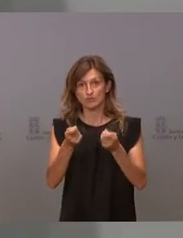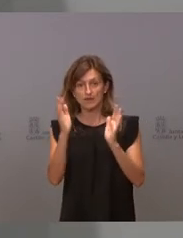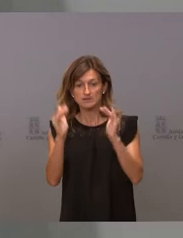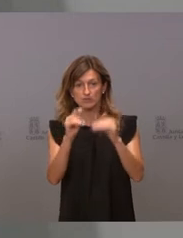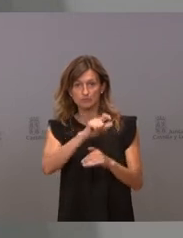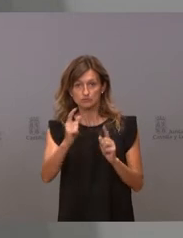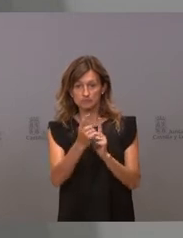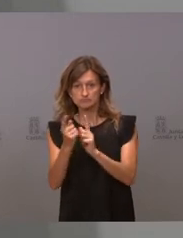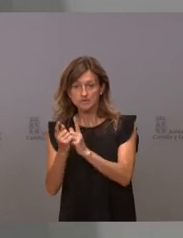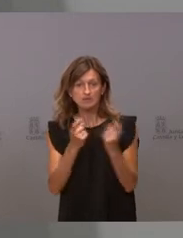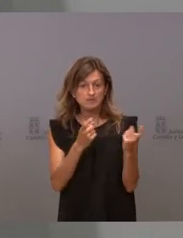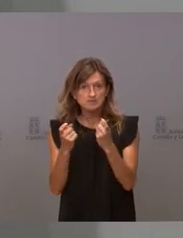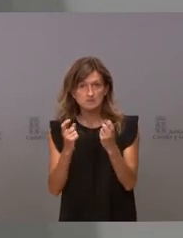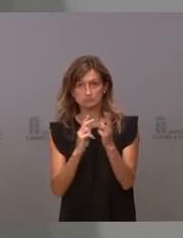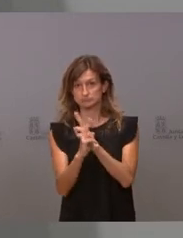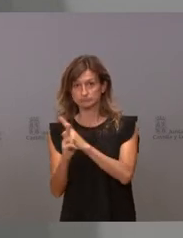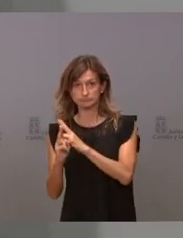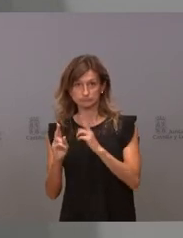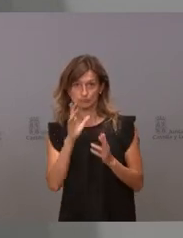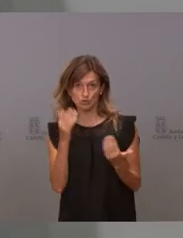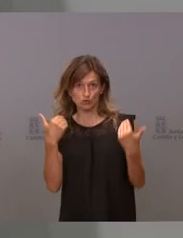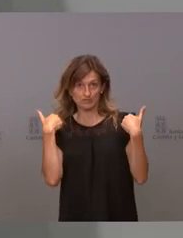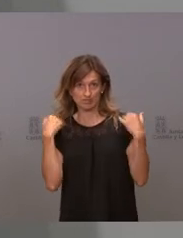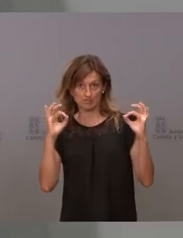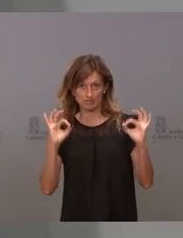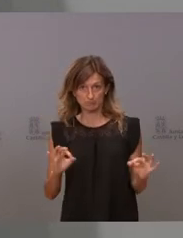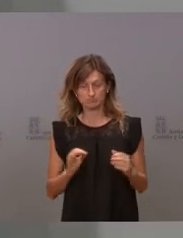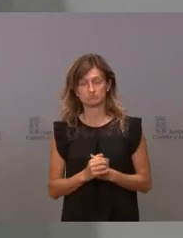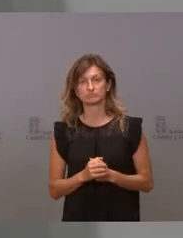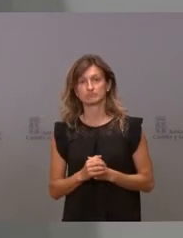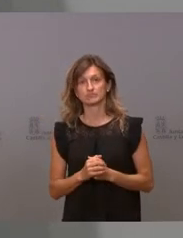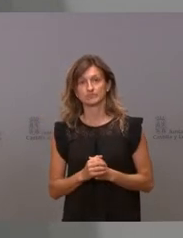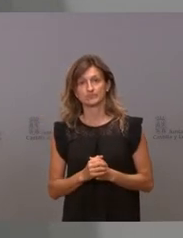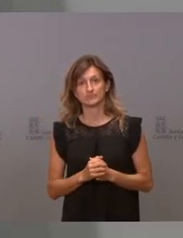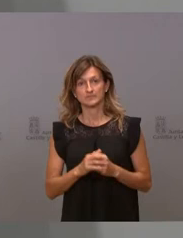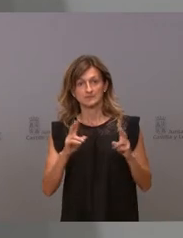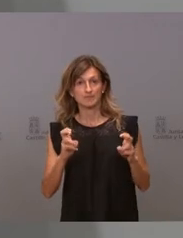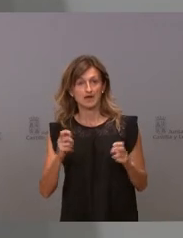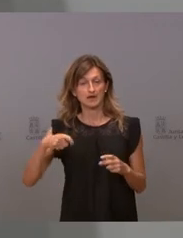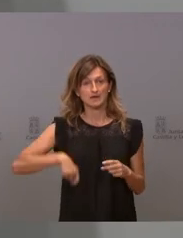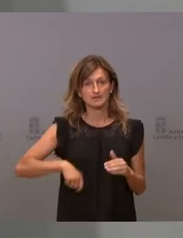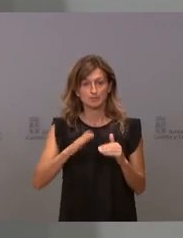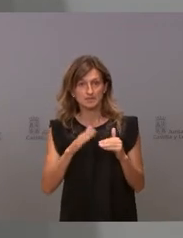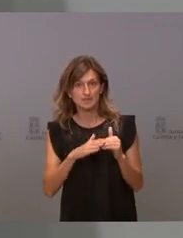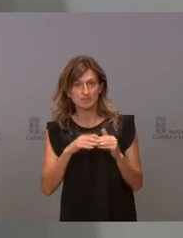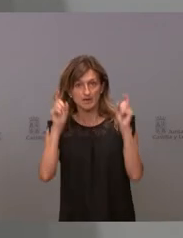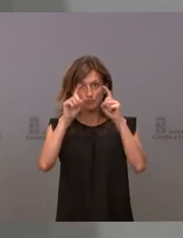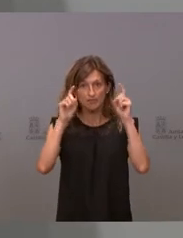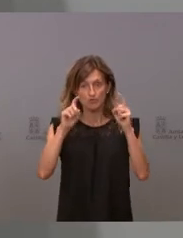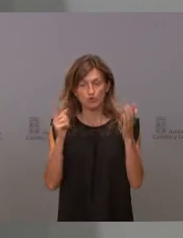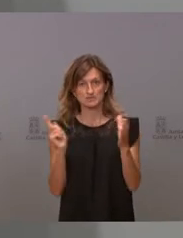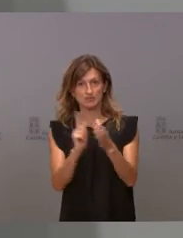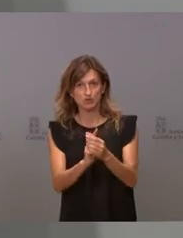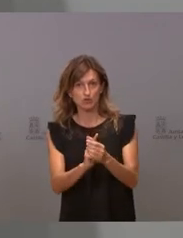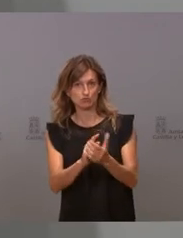las necesidades que son de nuestra competencia. Insisto, renta mínima, educación, inserción, sanidad, todos